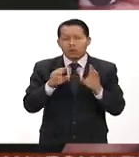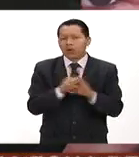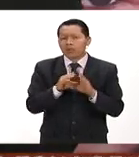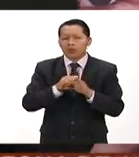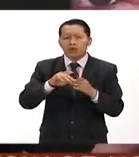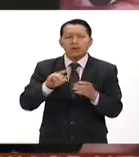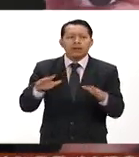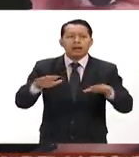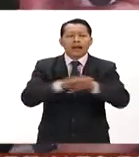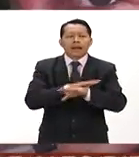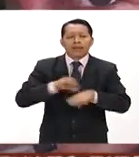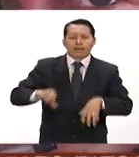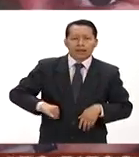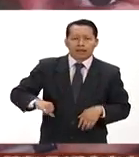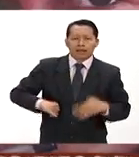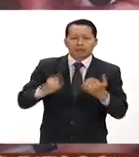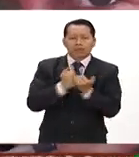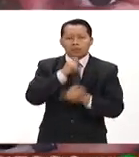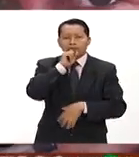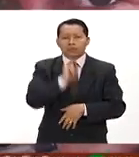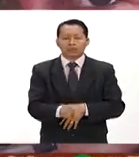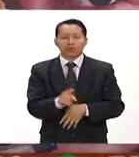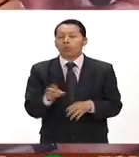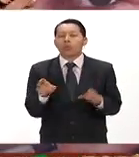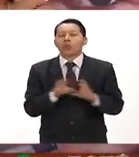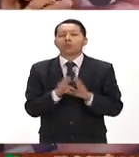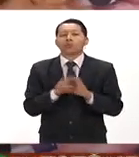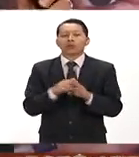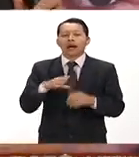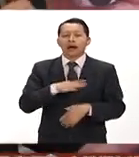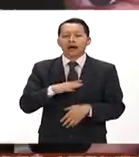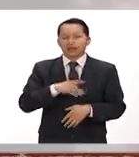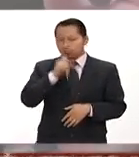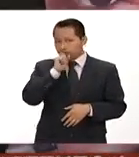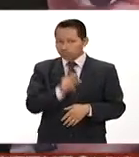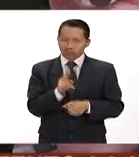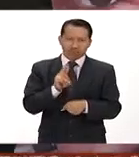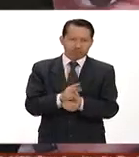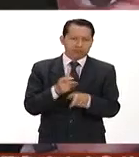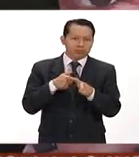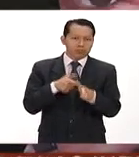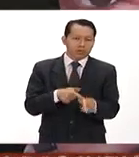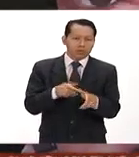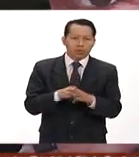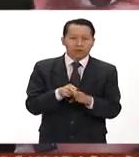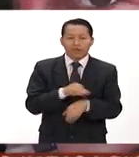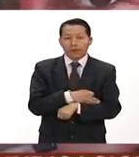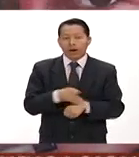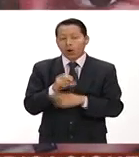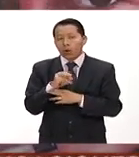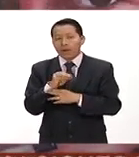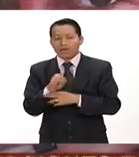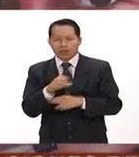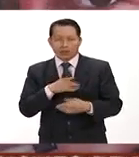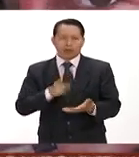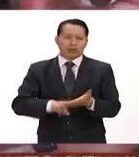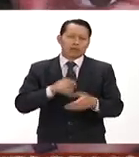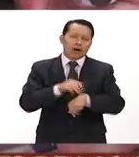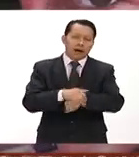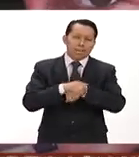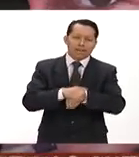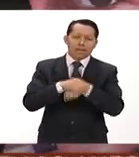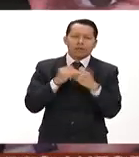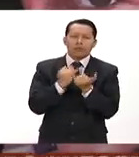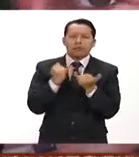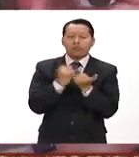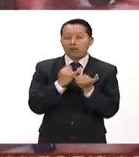y aún así no hemos bajado la guardia En la familia CONAFE tiene ambigos que la